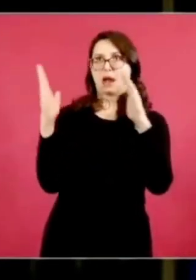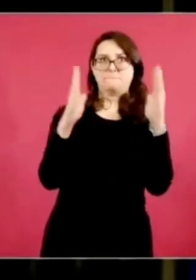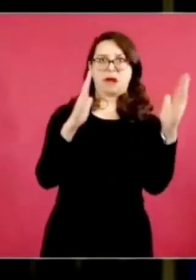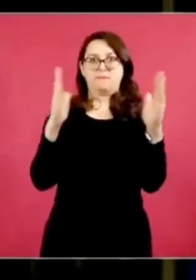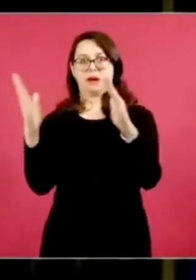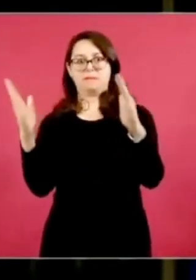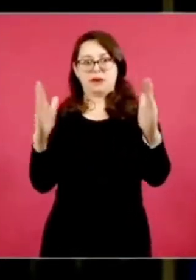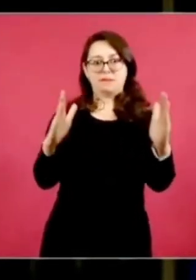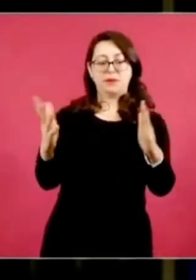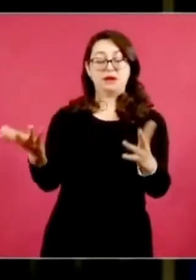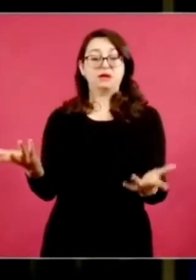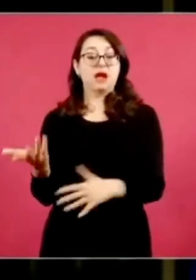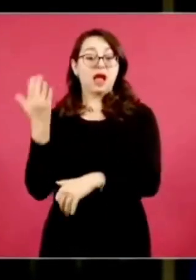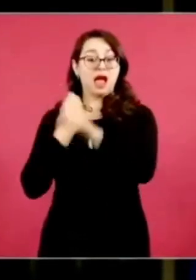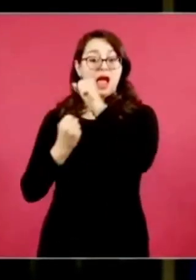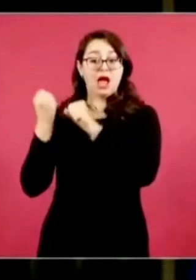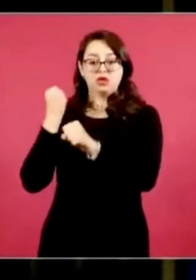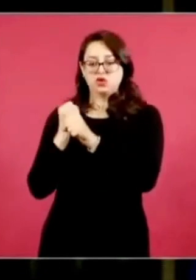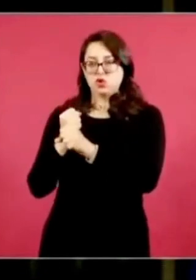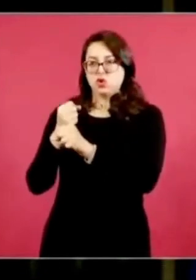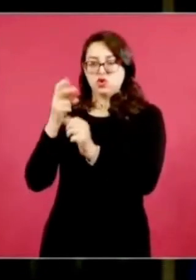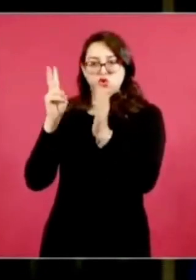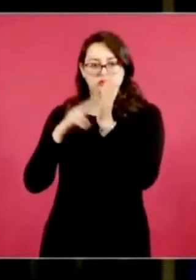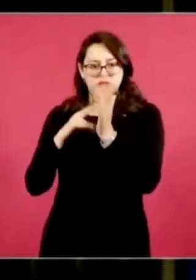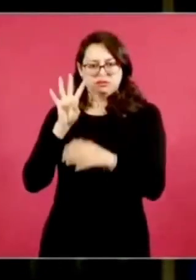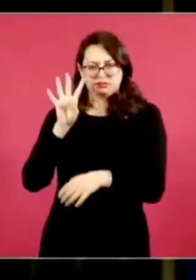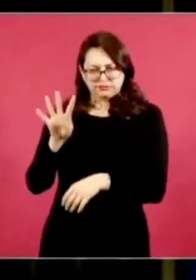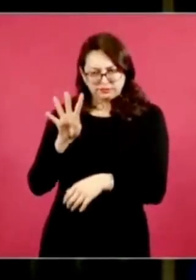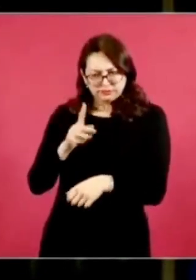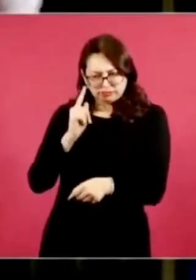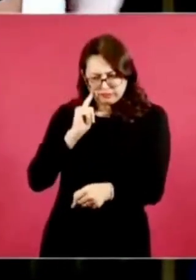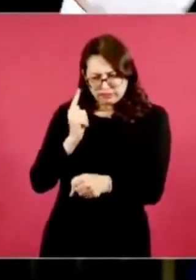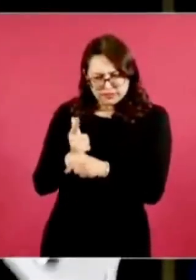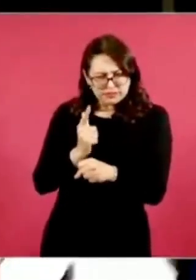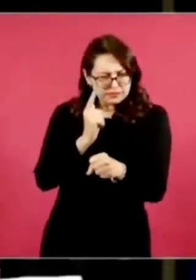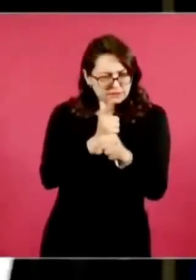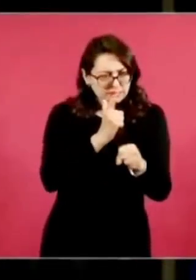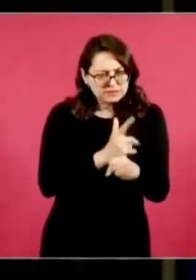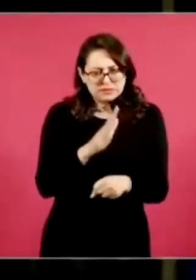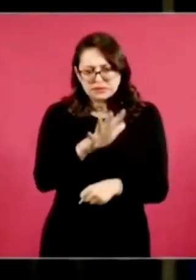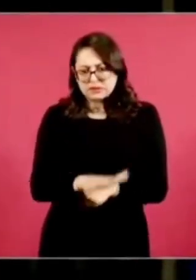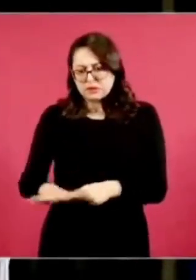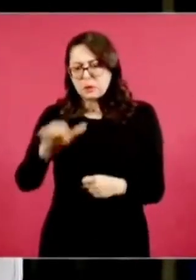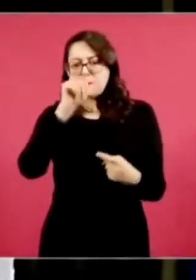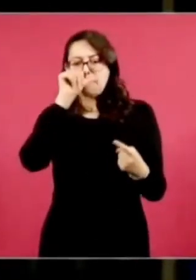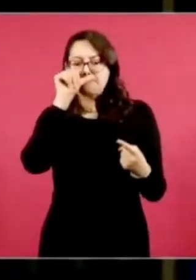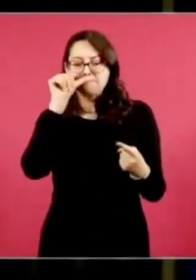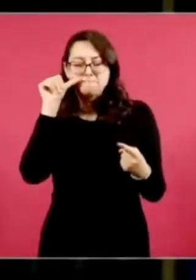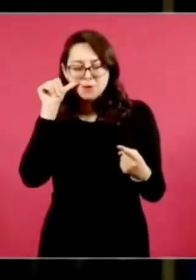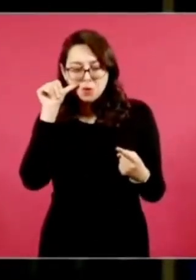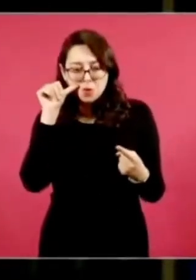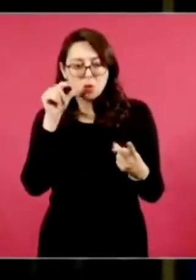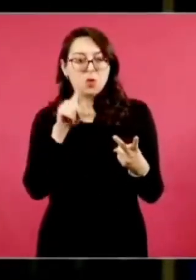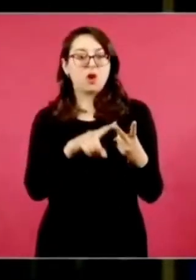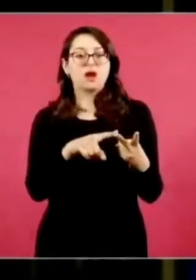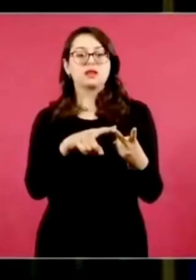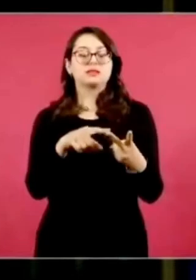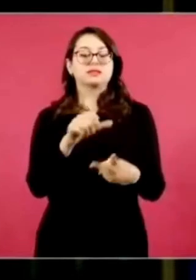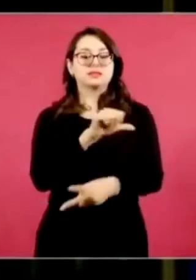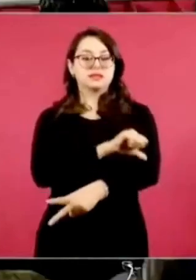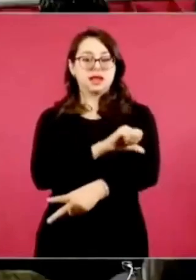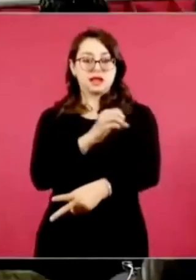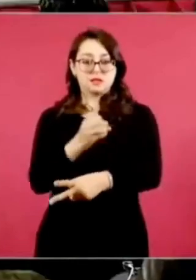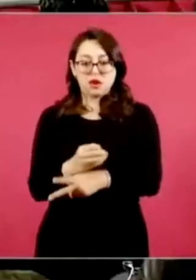Desde 2019 especialistas habían advertido de que esta zona, que es Benito Juárez, y lo que es Álvaro Obregón,